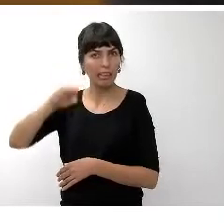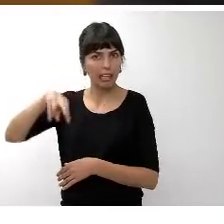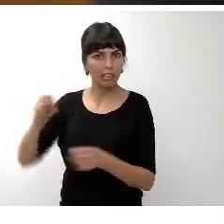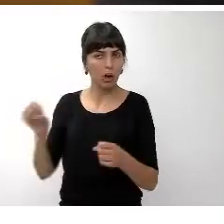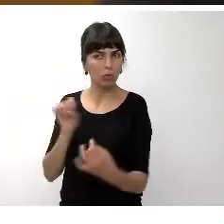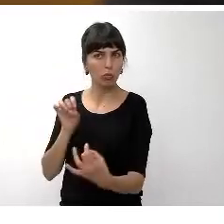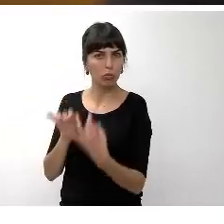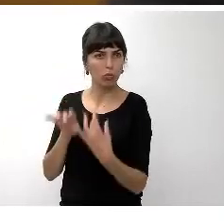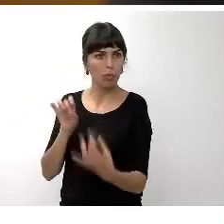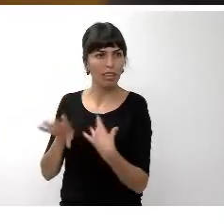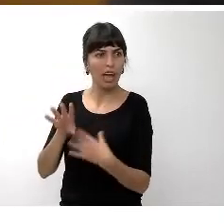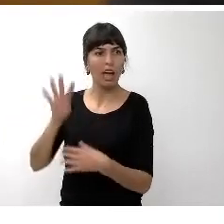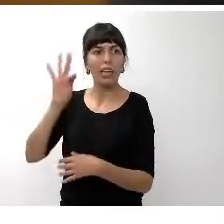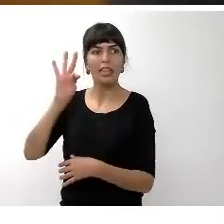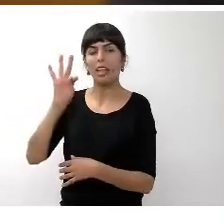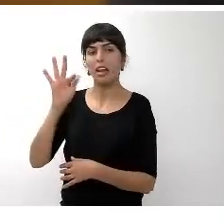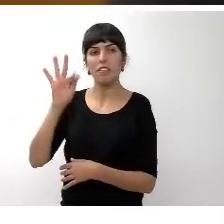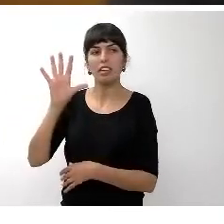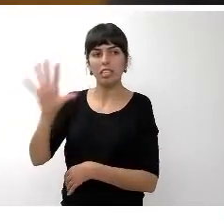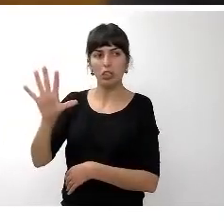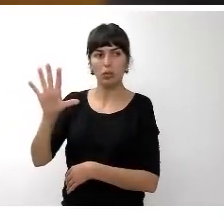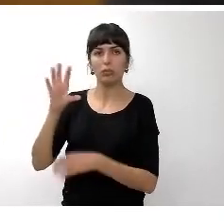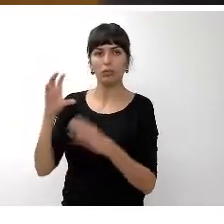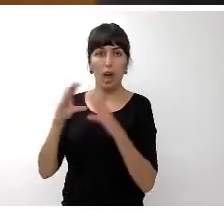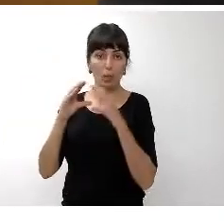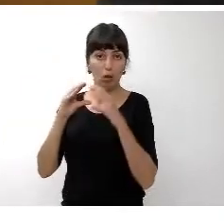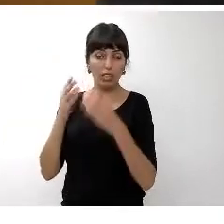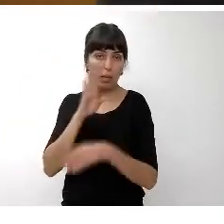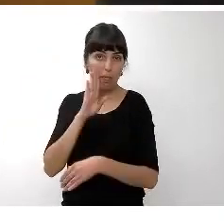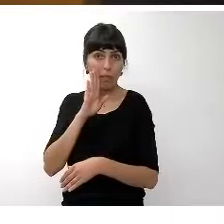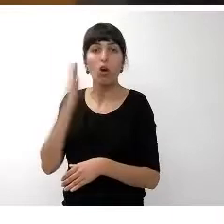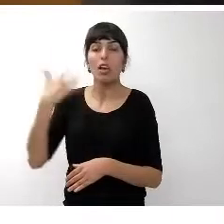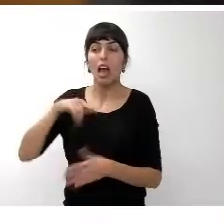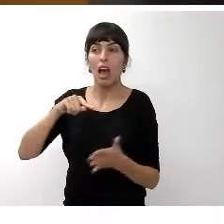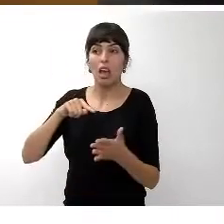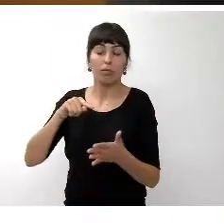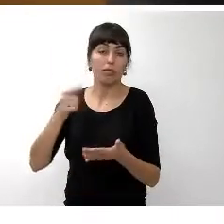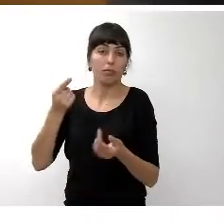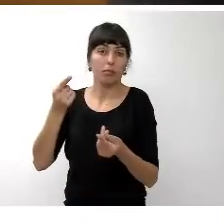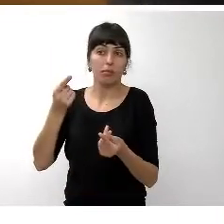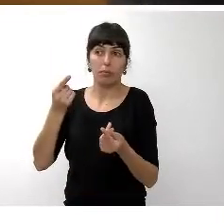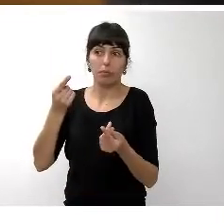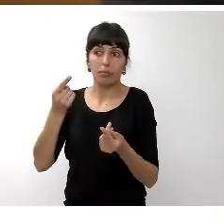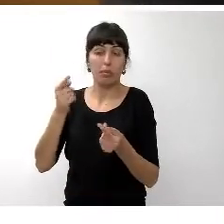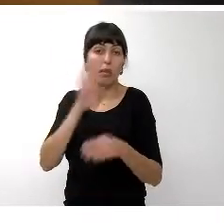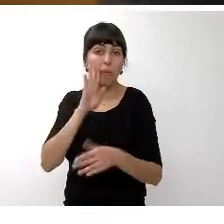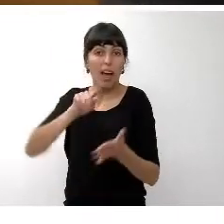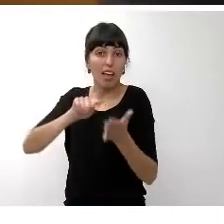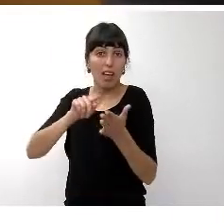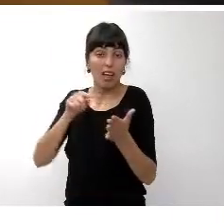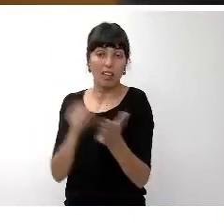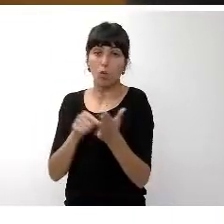TF5 por lo tanto estos 6,6 millones que ya no están presupuestados porque ya se canceló esa operación de endeudamiento